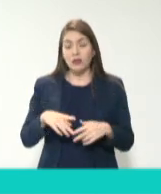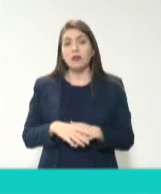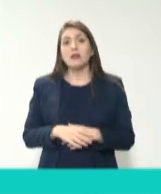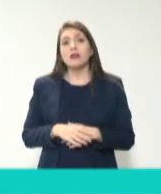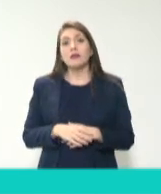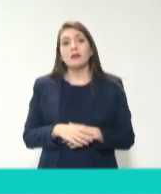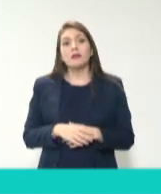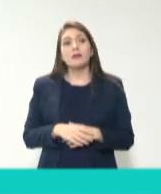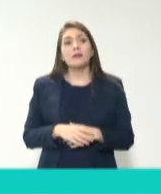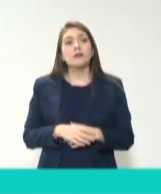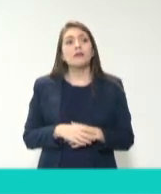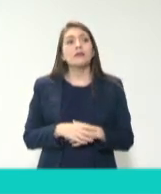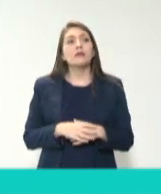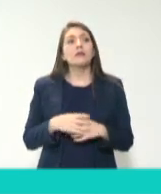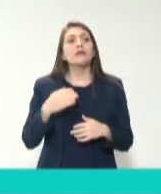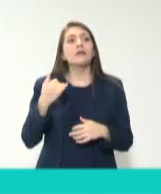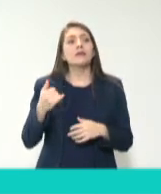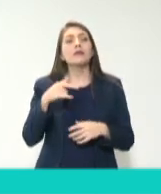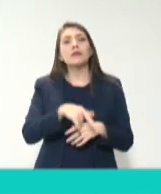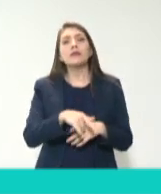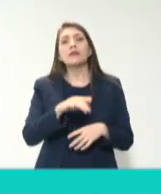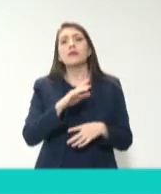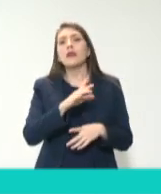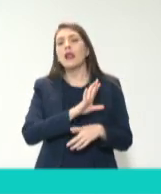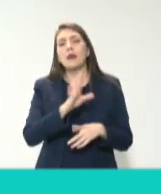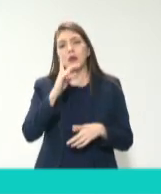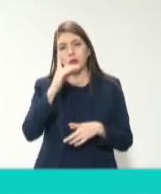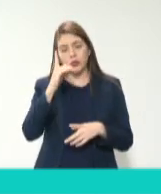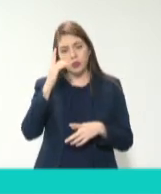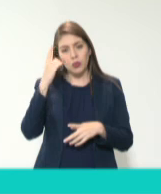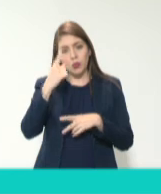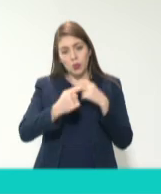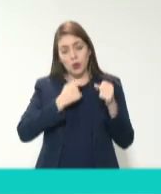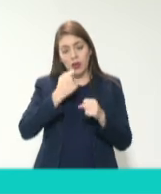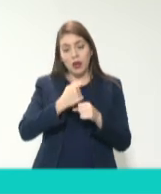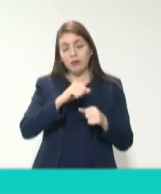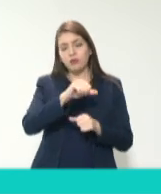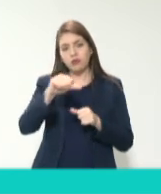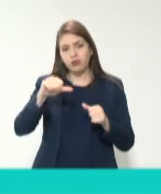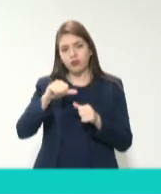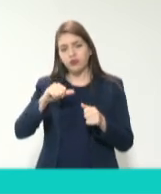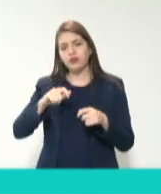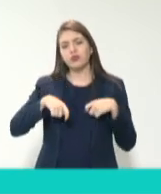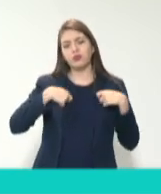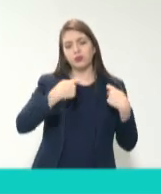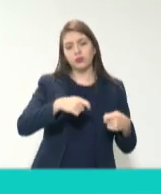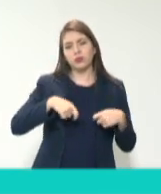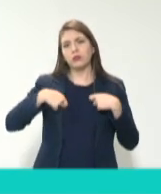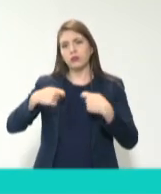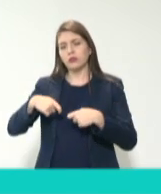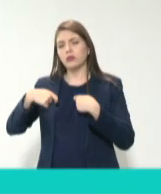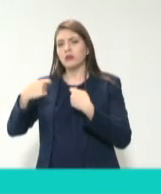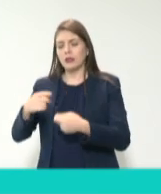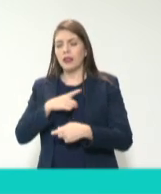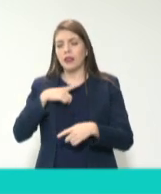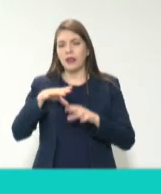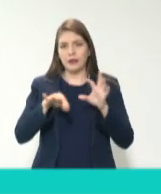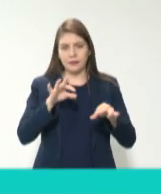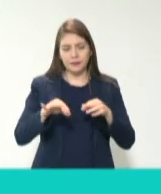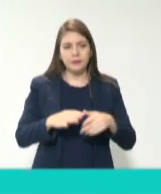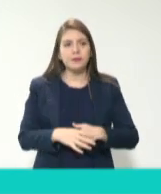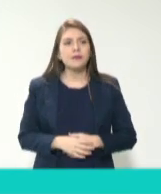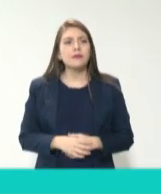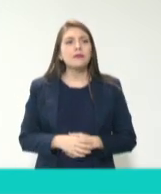es una cuestión rotatoria que duramos un año y vamos saliendo, habría que nombrar quien nos sustituye. Entonces, este es el